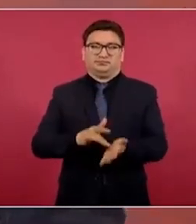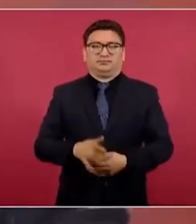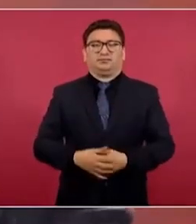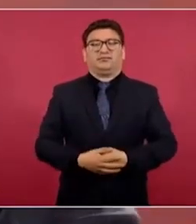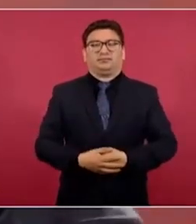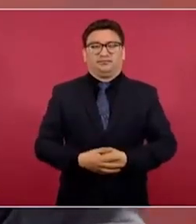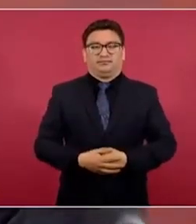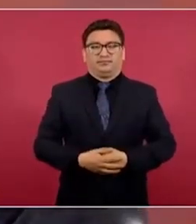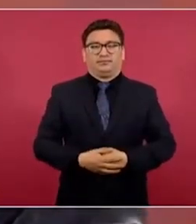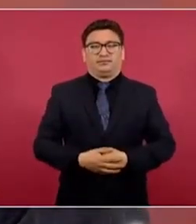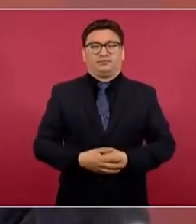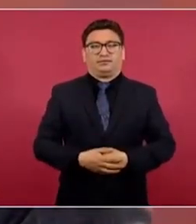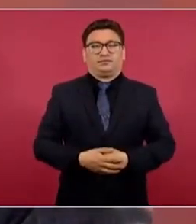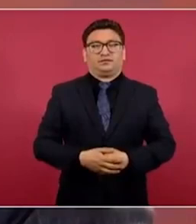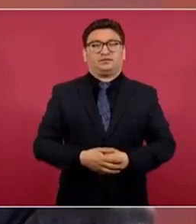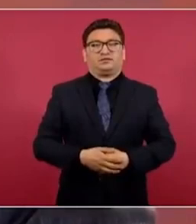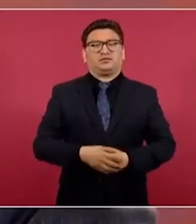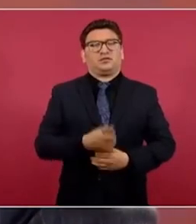Entonces, no podrán.